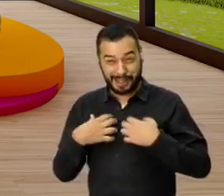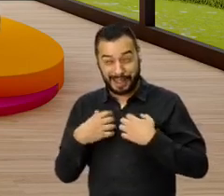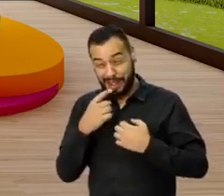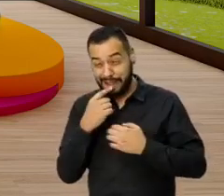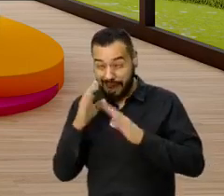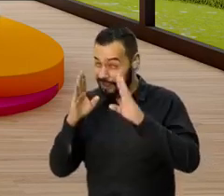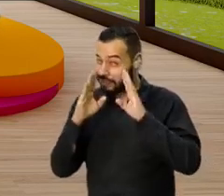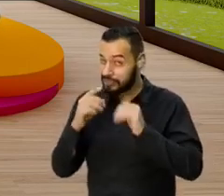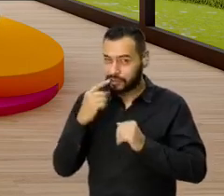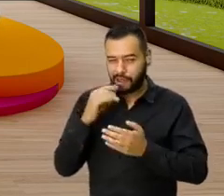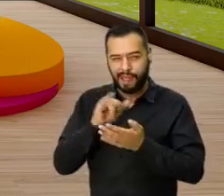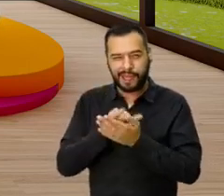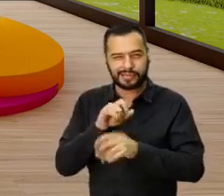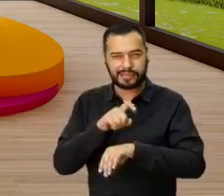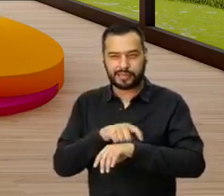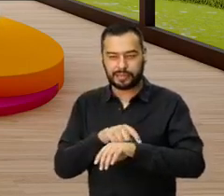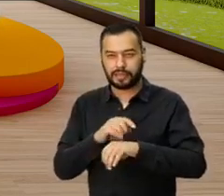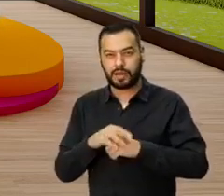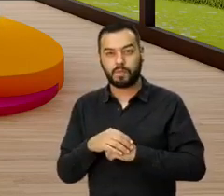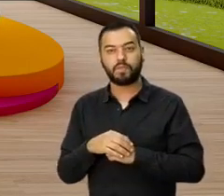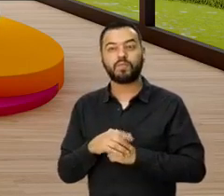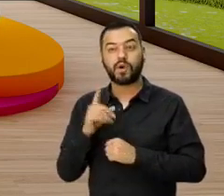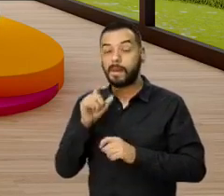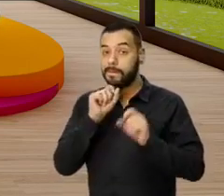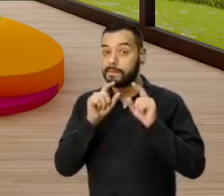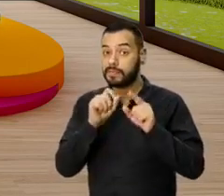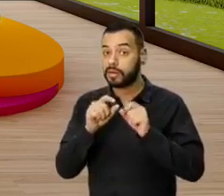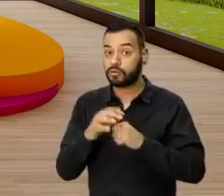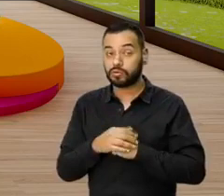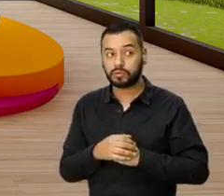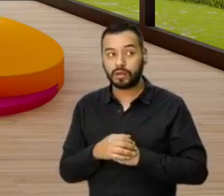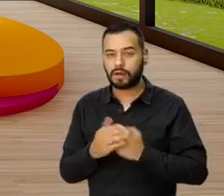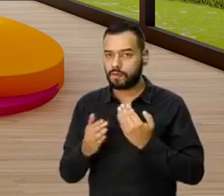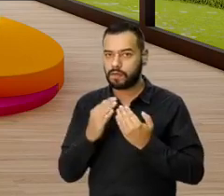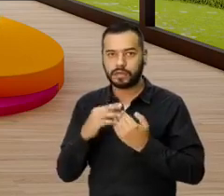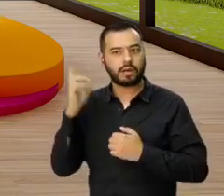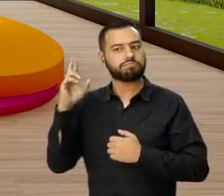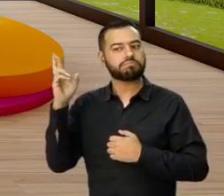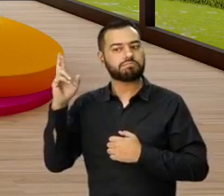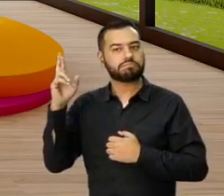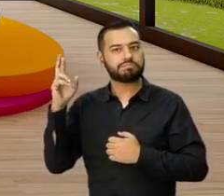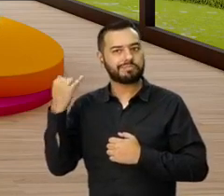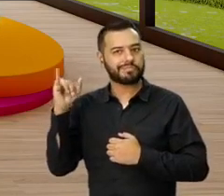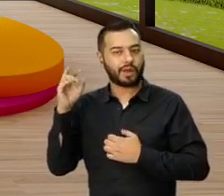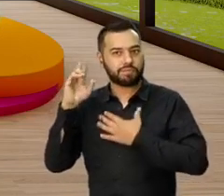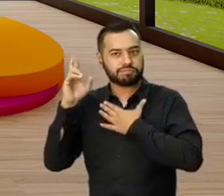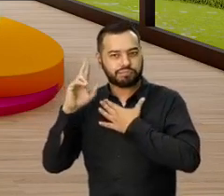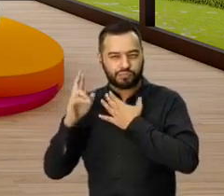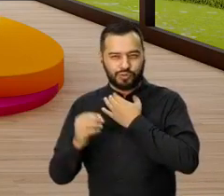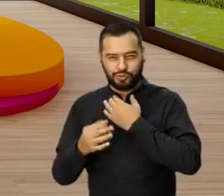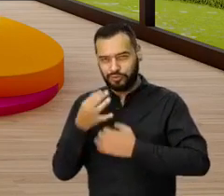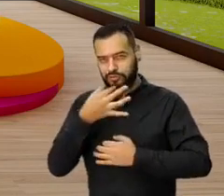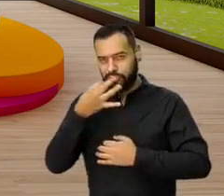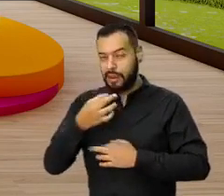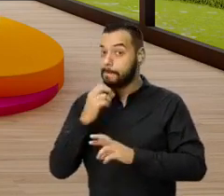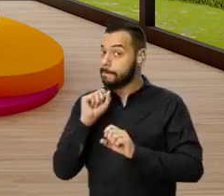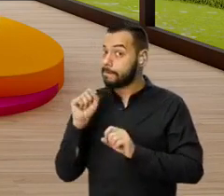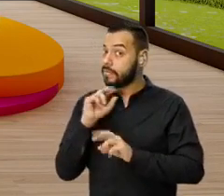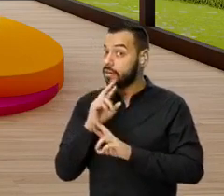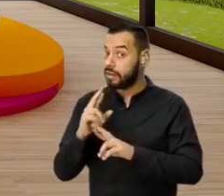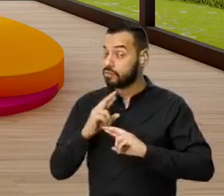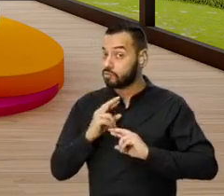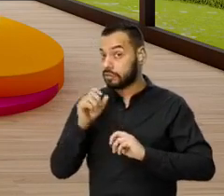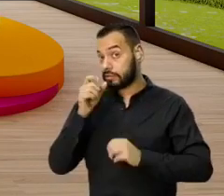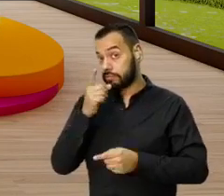atentos. Este es un momento emocionante, además las preguntas están muy fáciles, ya me está sonando el teléfono y yo quiero que tú nos confirmes si la respuesta es